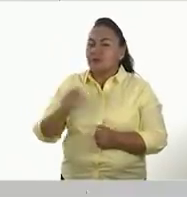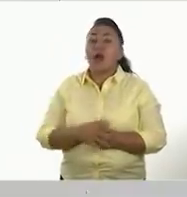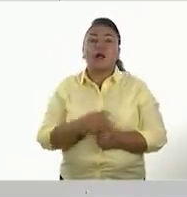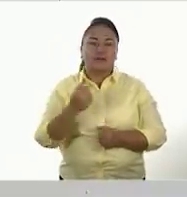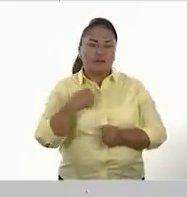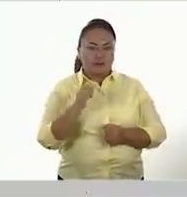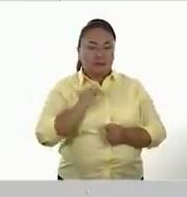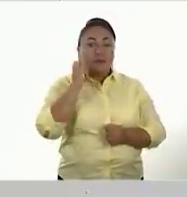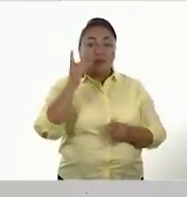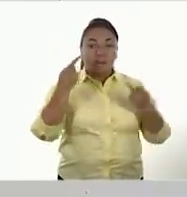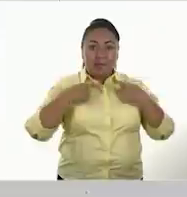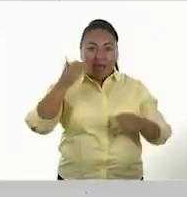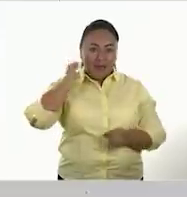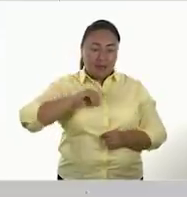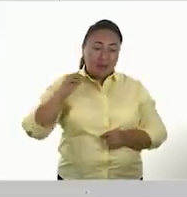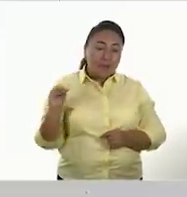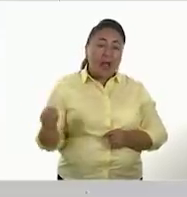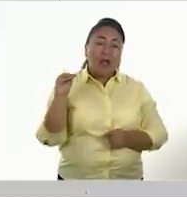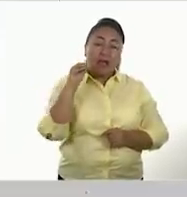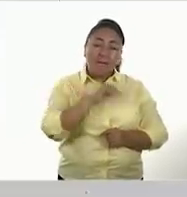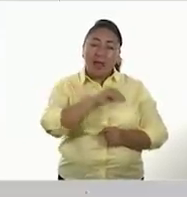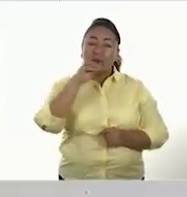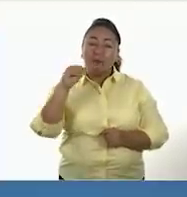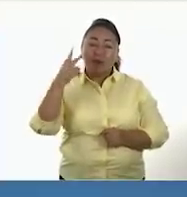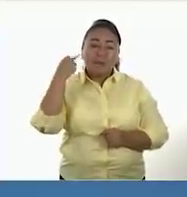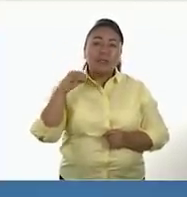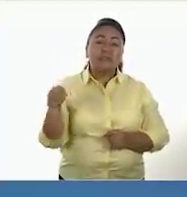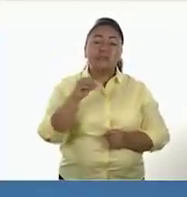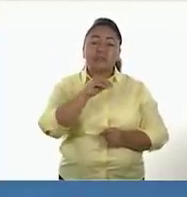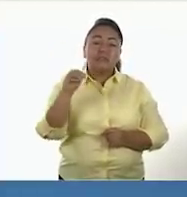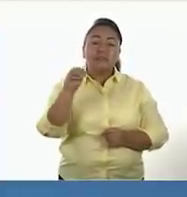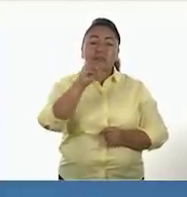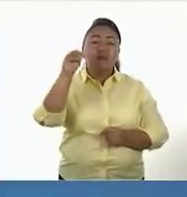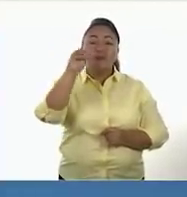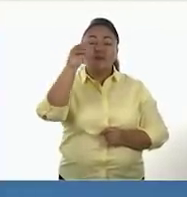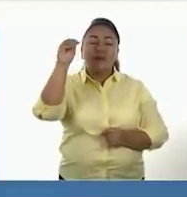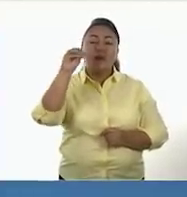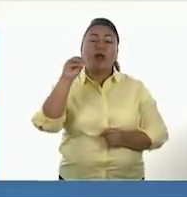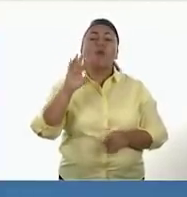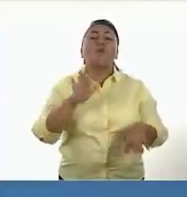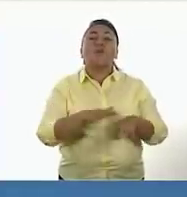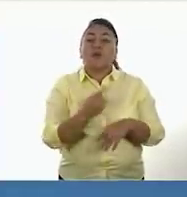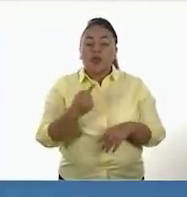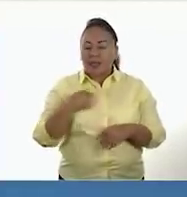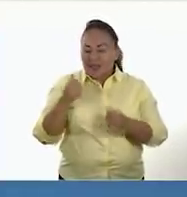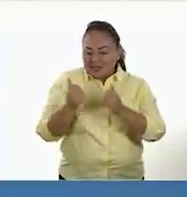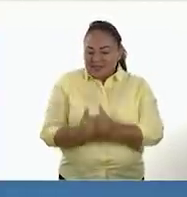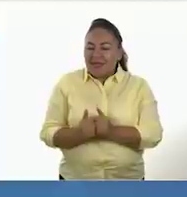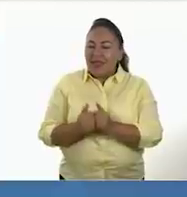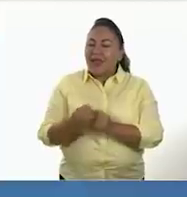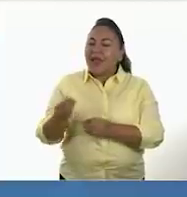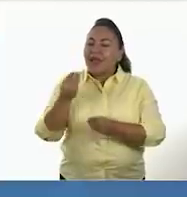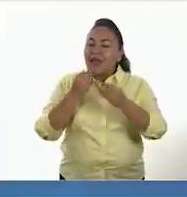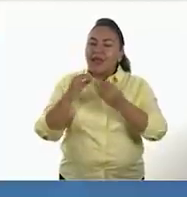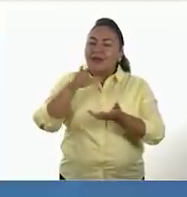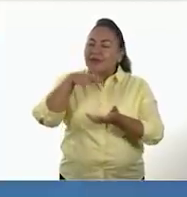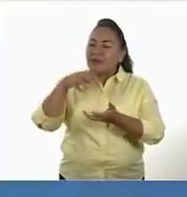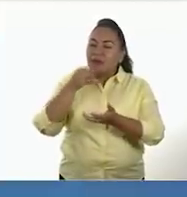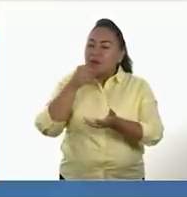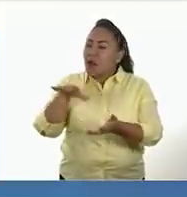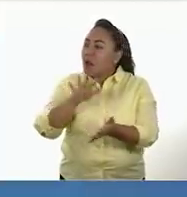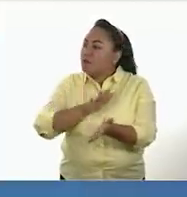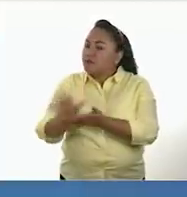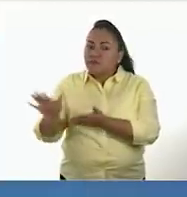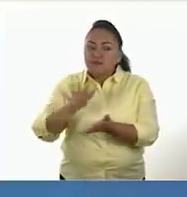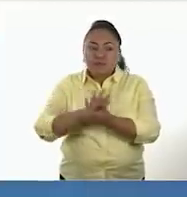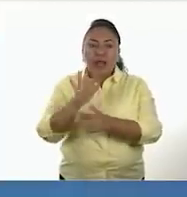aprovechamos que los nómadas tenían que andar de un lugar a otro precisamente porque se acababa, lo que ellos se acababa en un solo lugar, se terminaba.